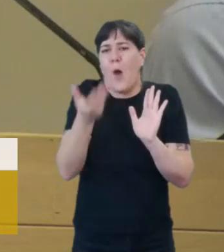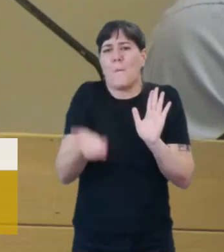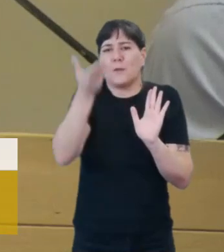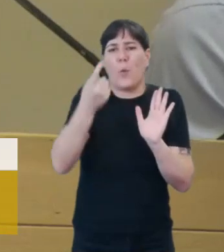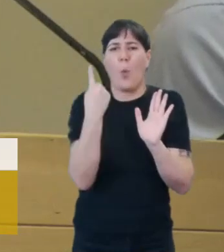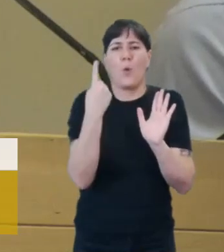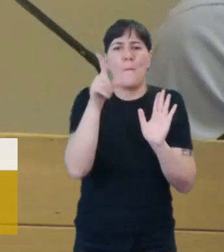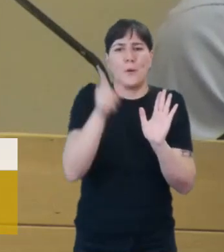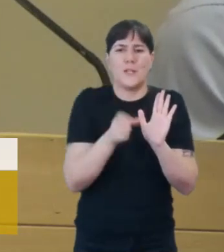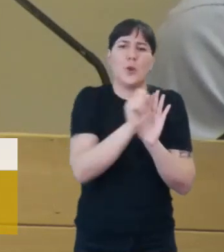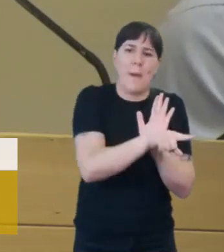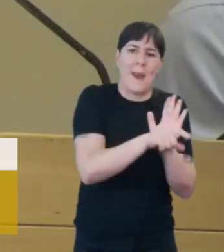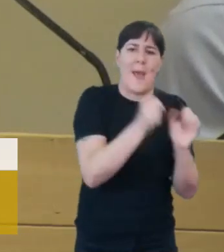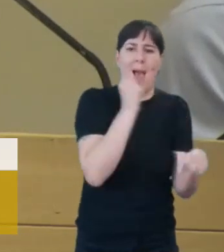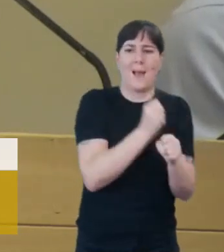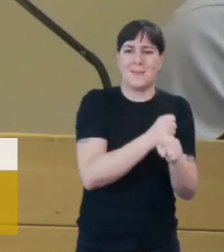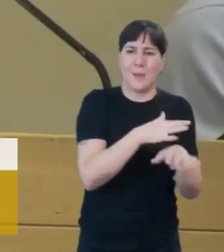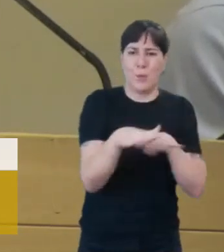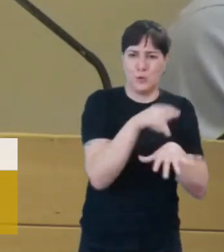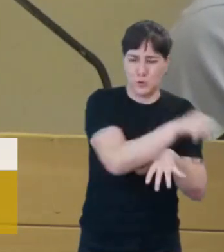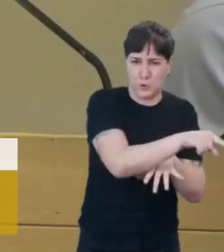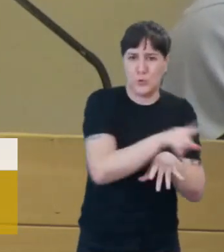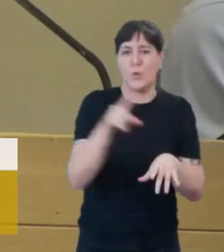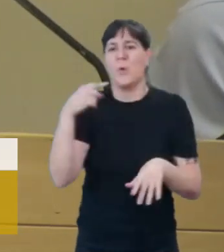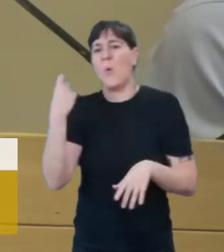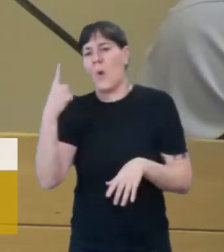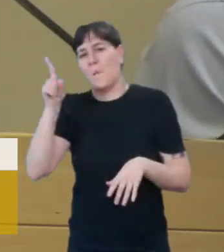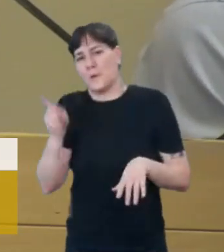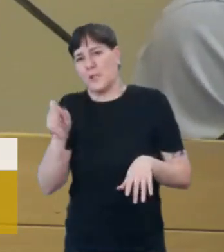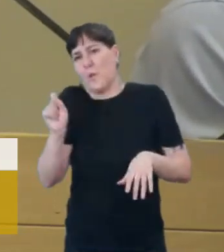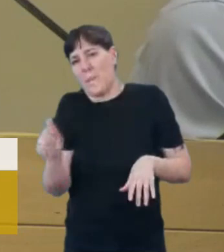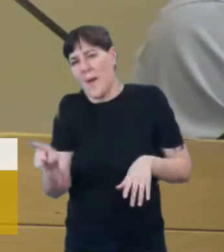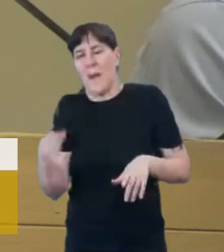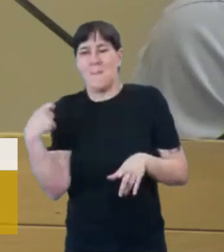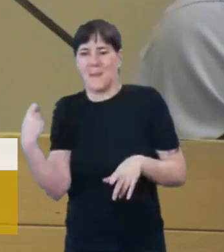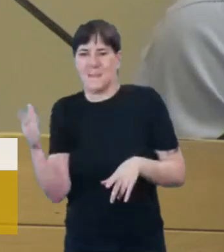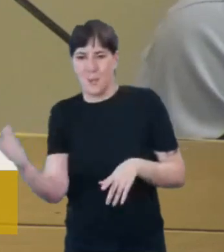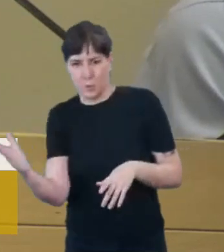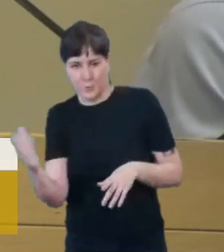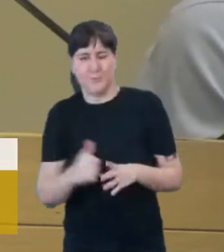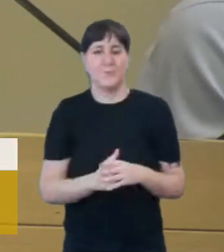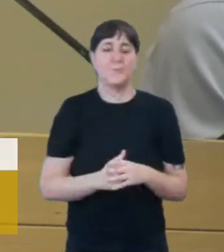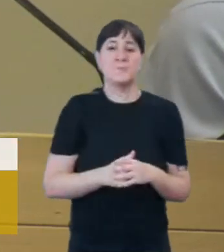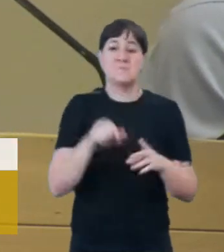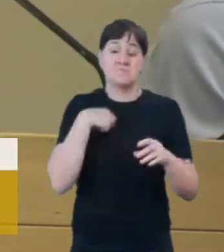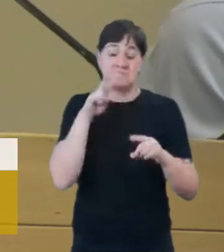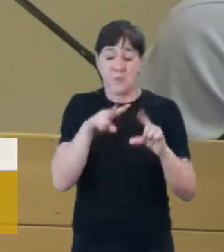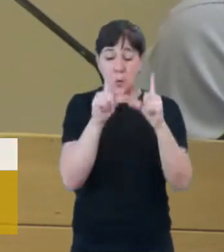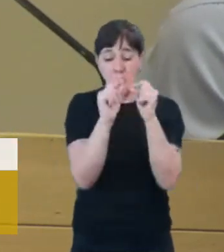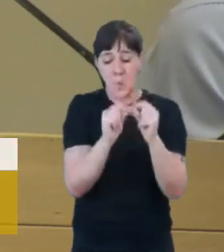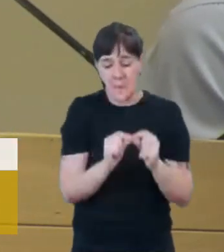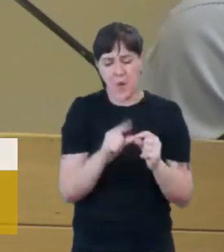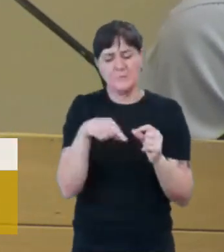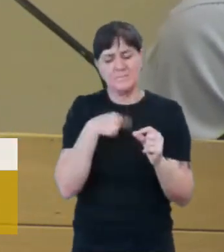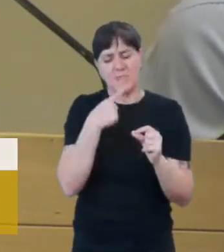% para los activos y un 1% para los pasivos. Y si miramos números, que es lo que a algunos nos interesa, el déficit